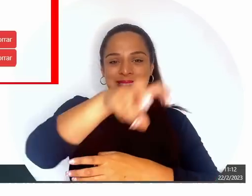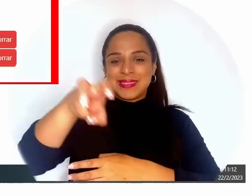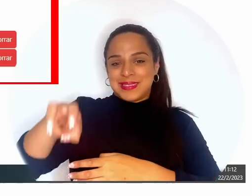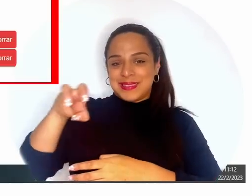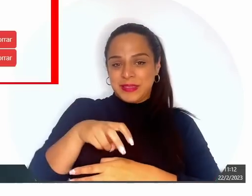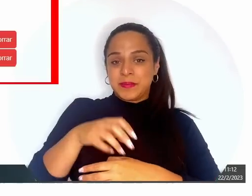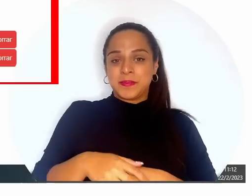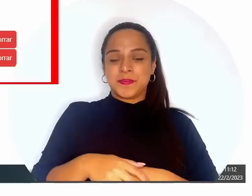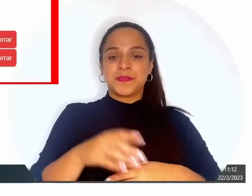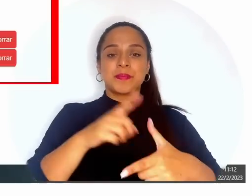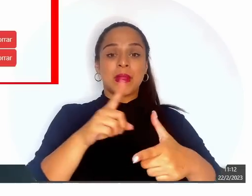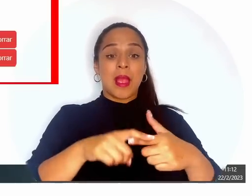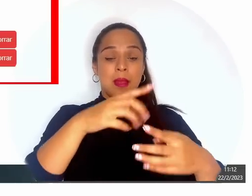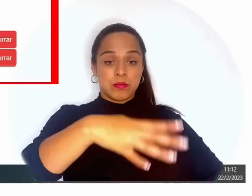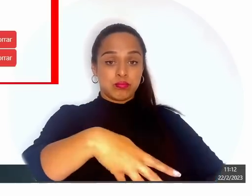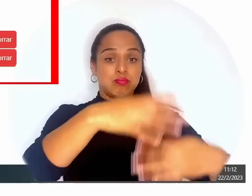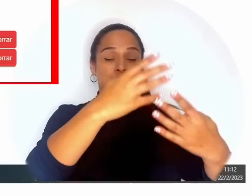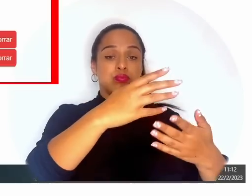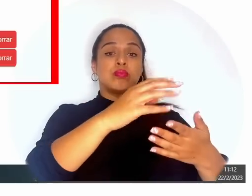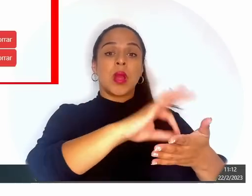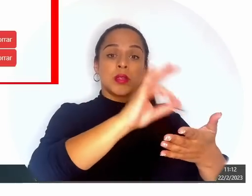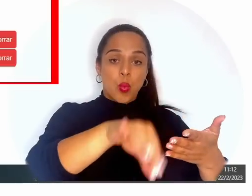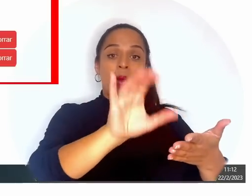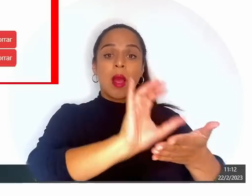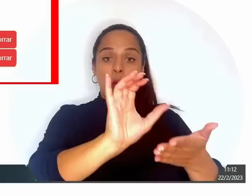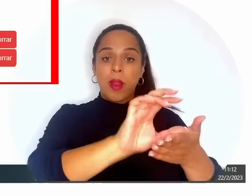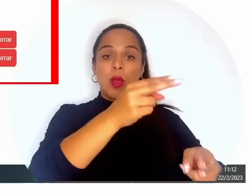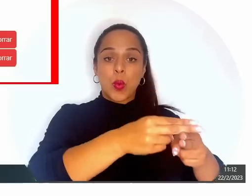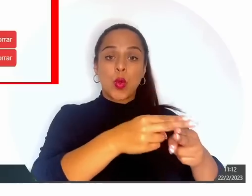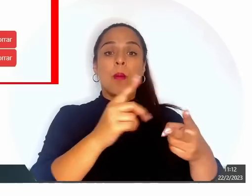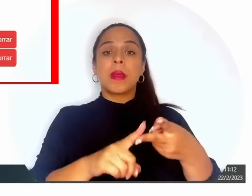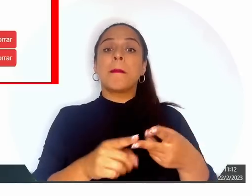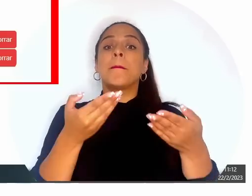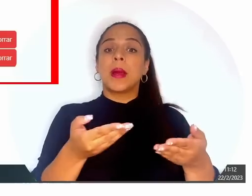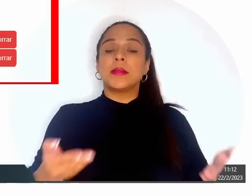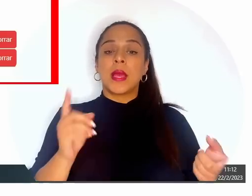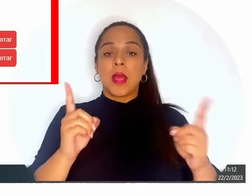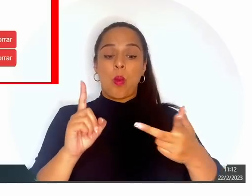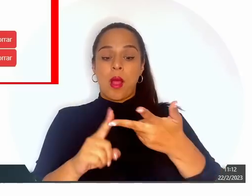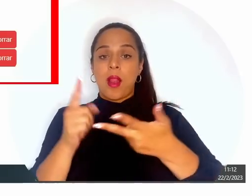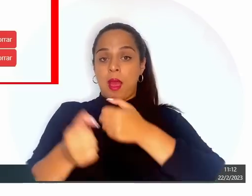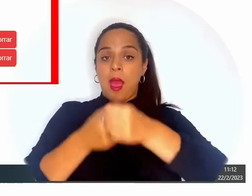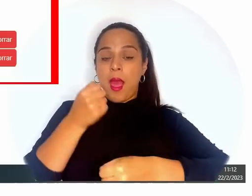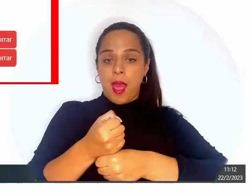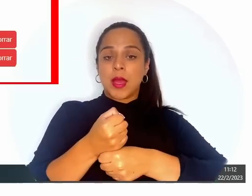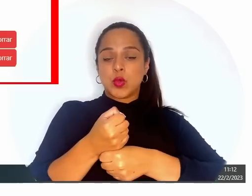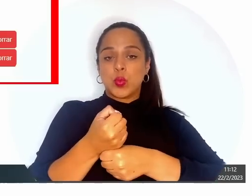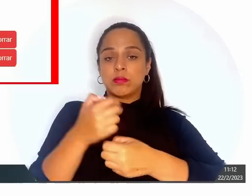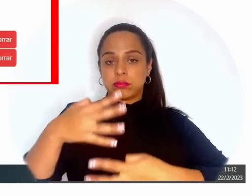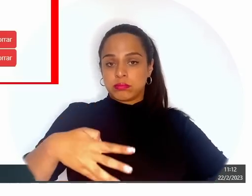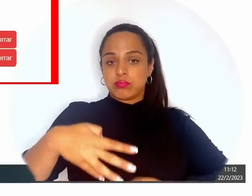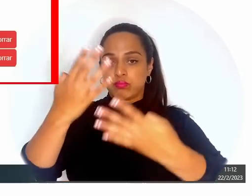el nombre del centro educativo, las asignaturas, el año, la fecha en que se hizo la carga.